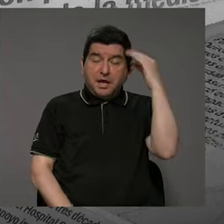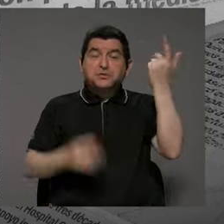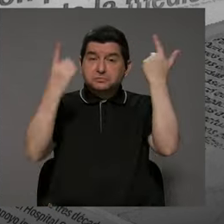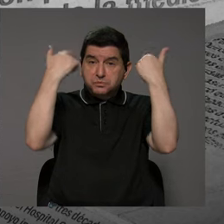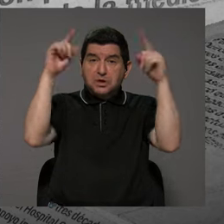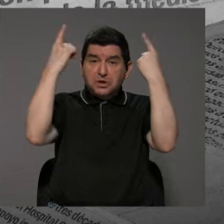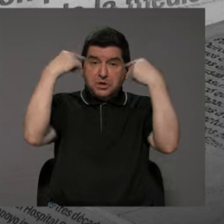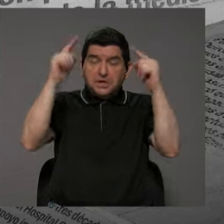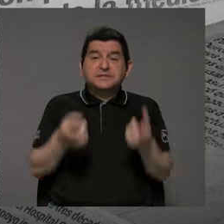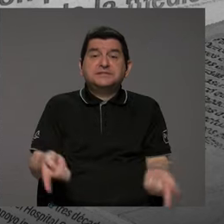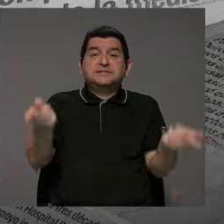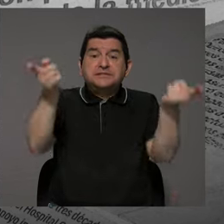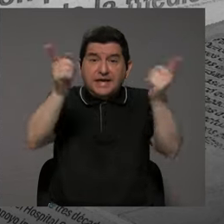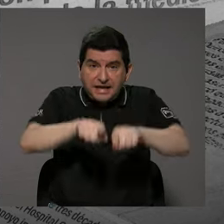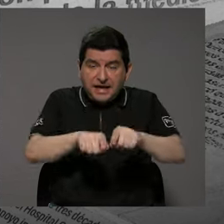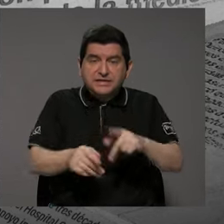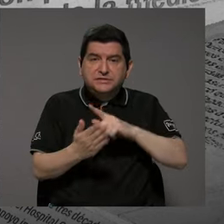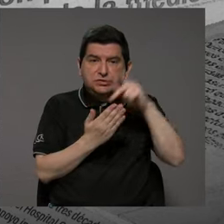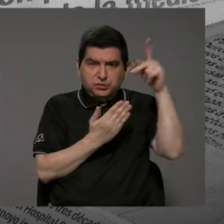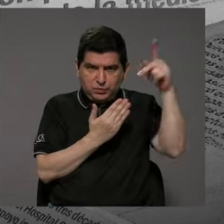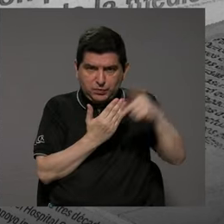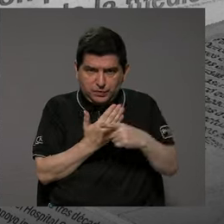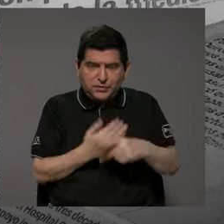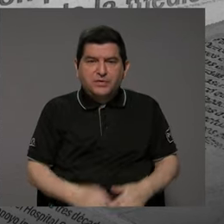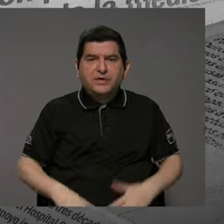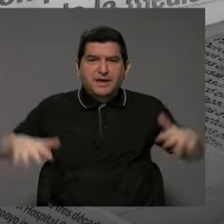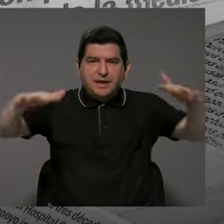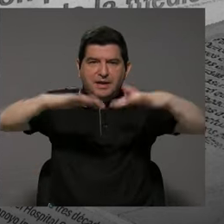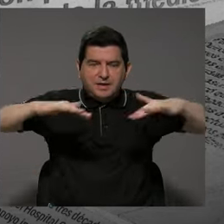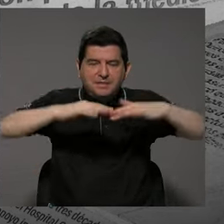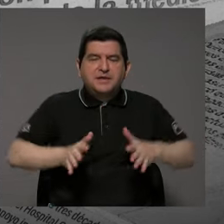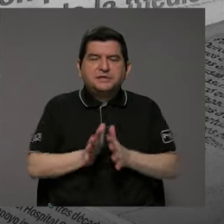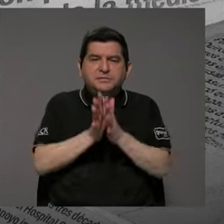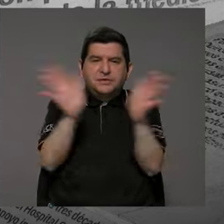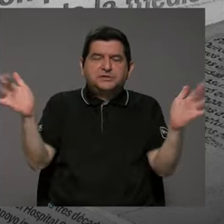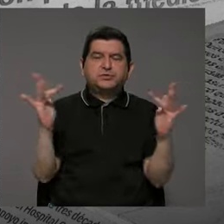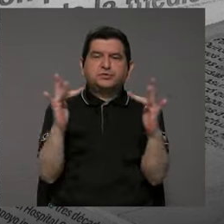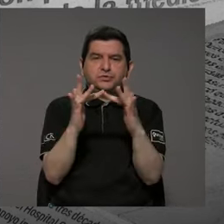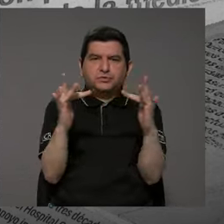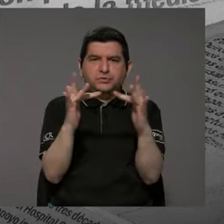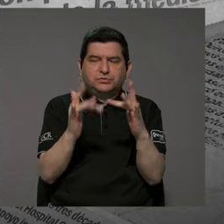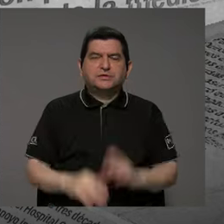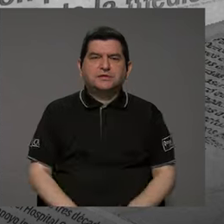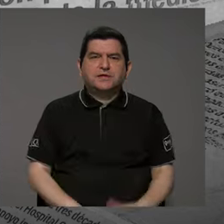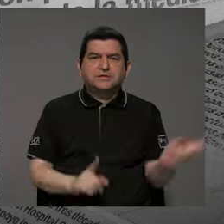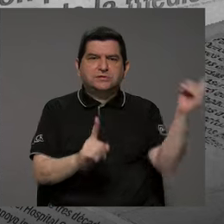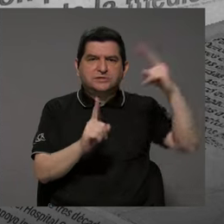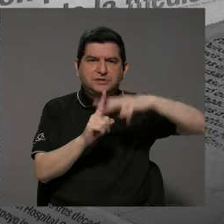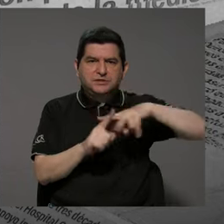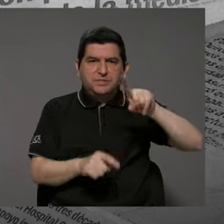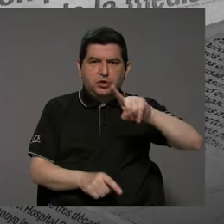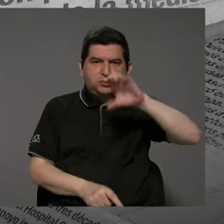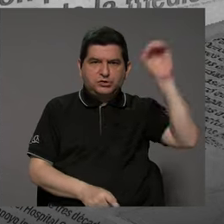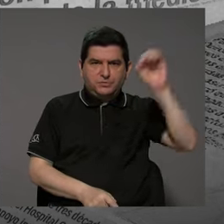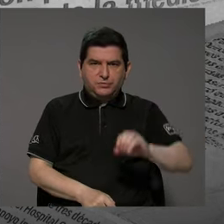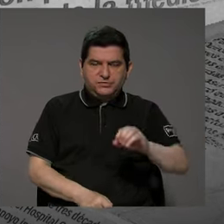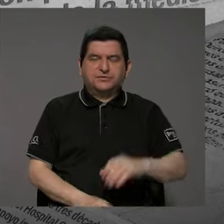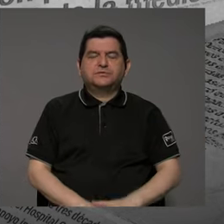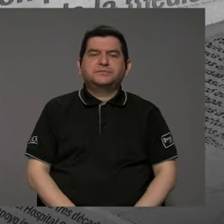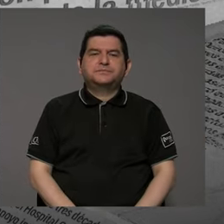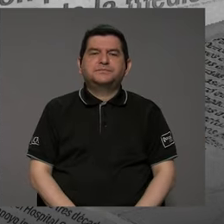exitosas, como el caso del programa de espacios públicos conectados que llegó a ejecutarse en un 100%, ¿verdad?